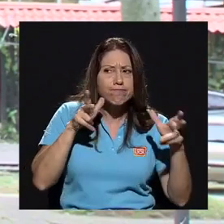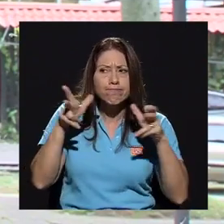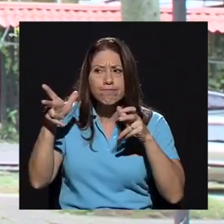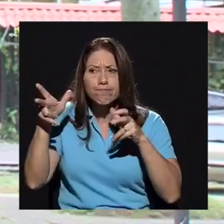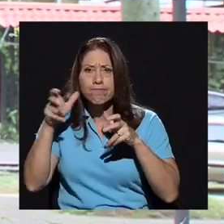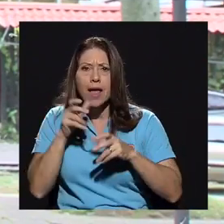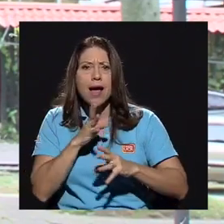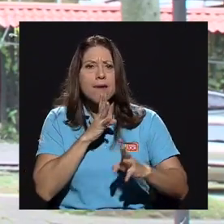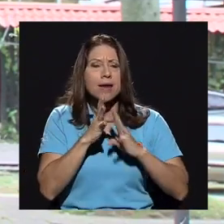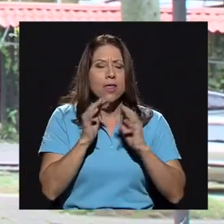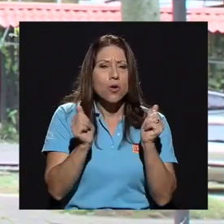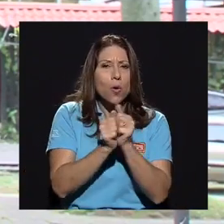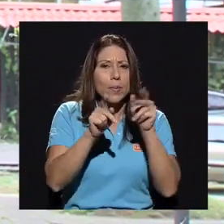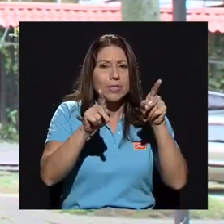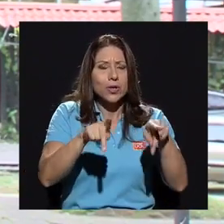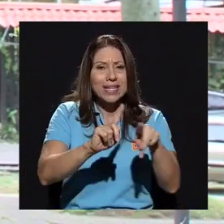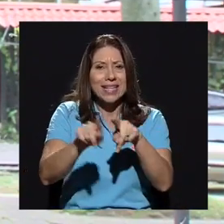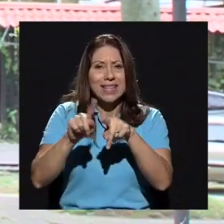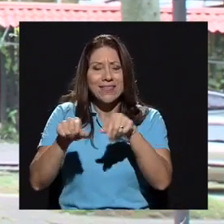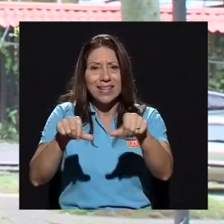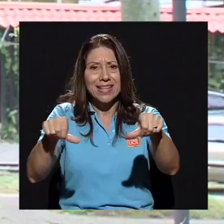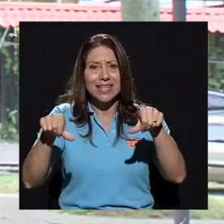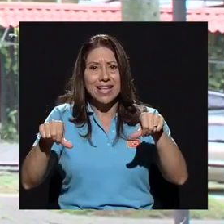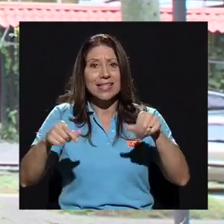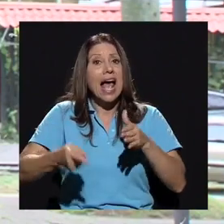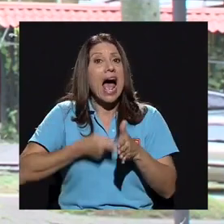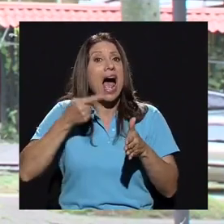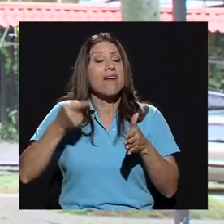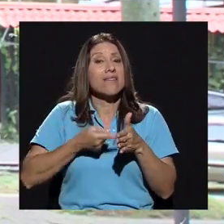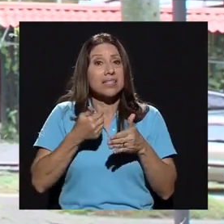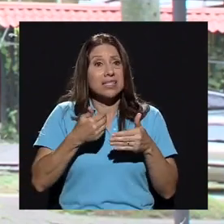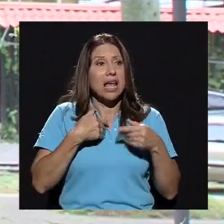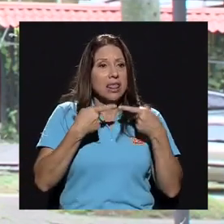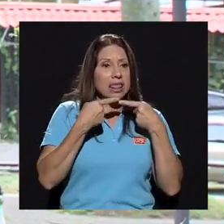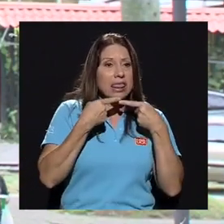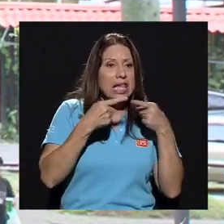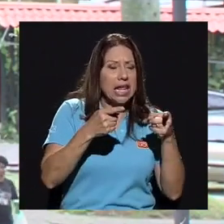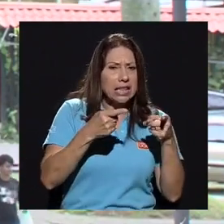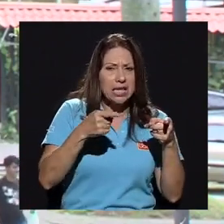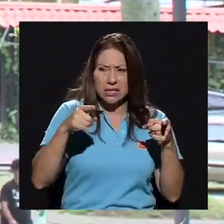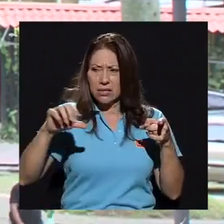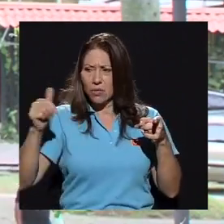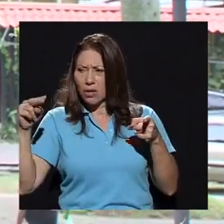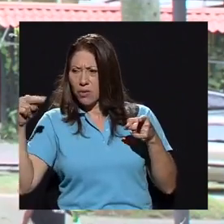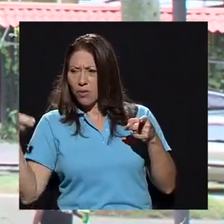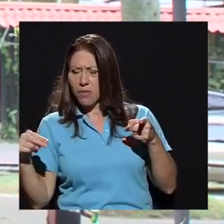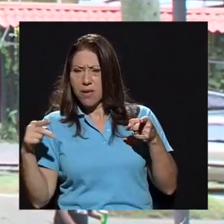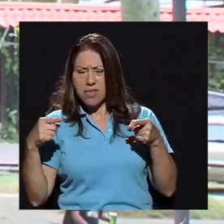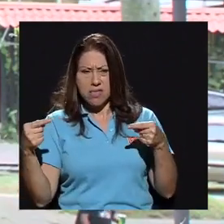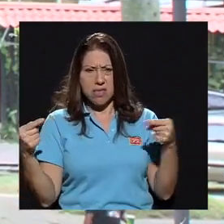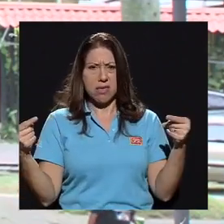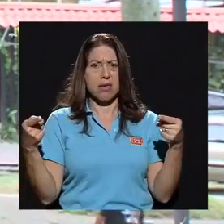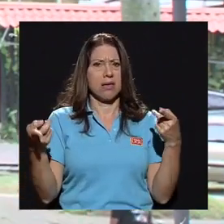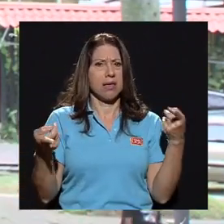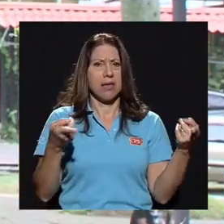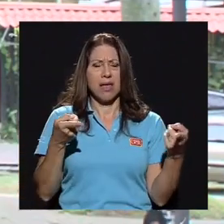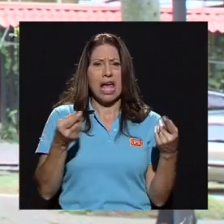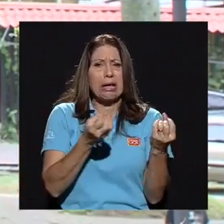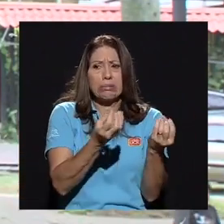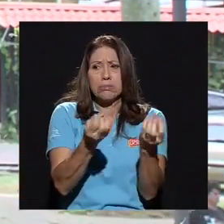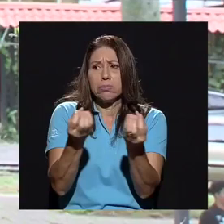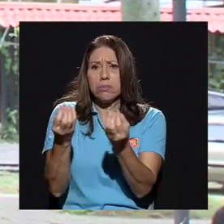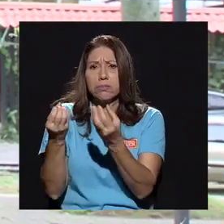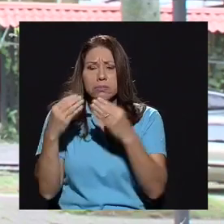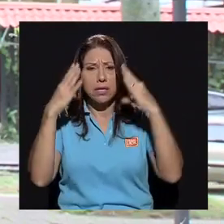todas las áreas y a veces hay directrices que parecen contradictorias. Tenemos una saturación de información